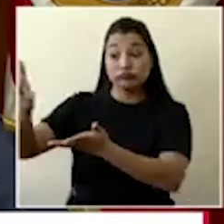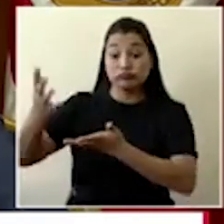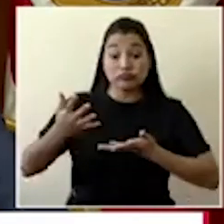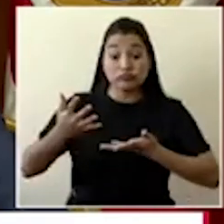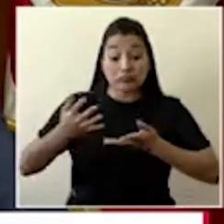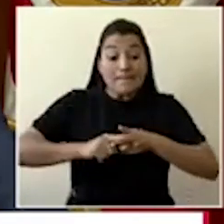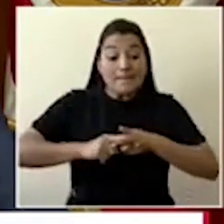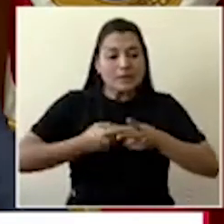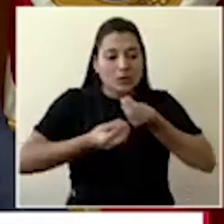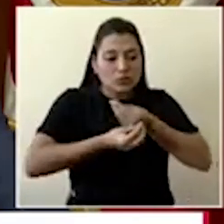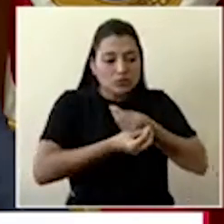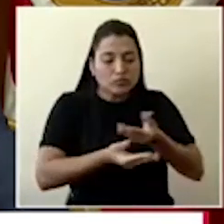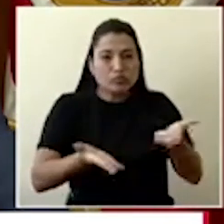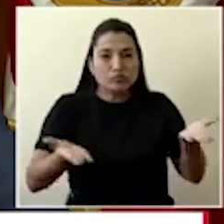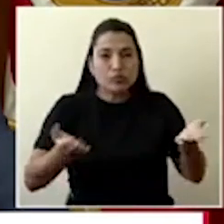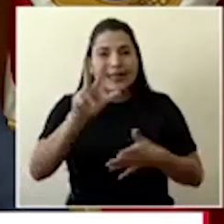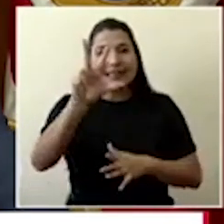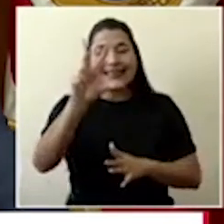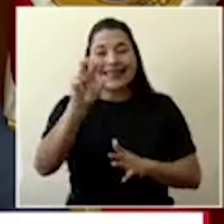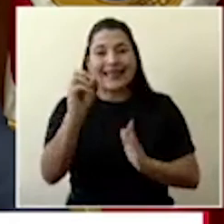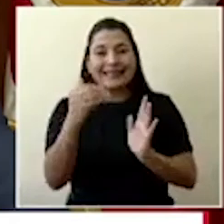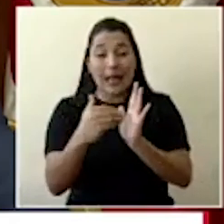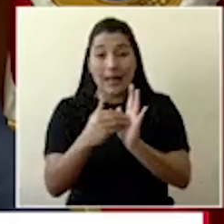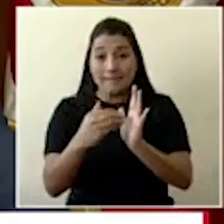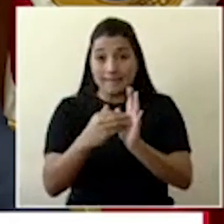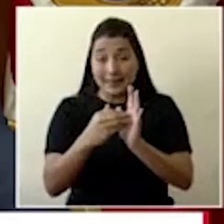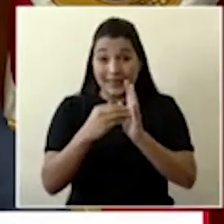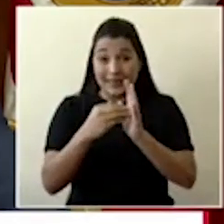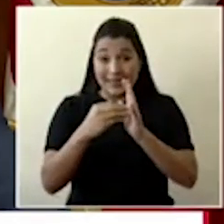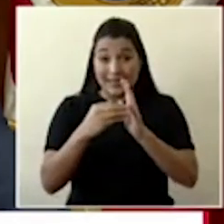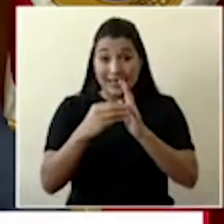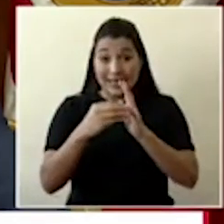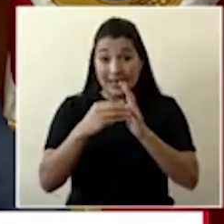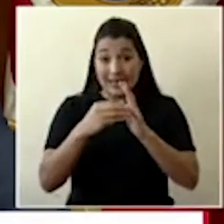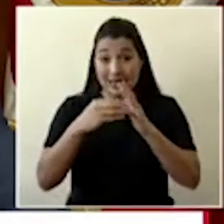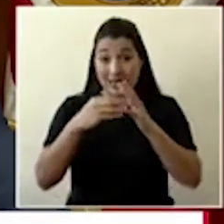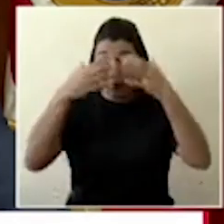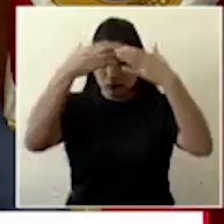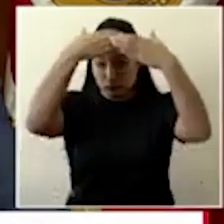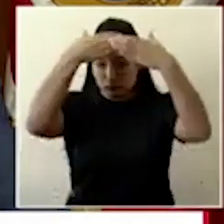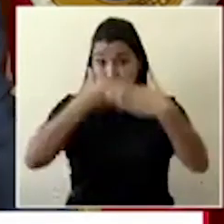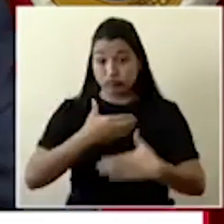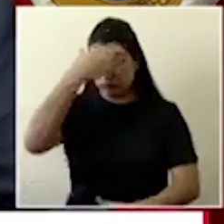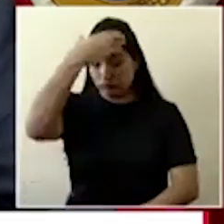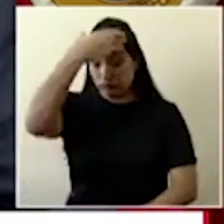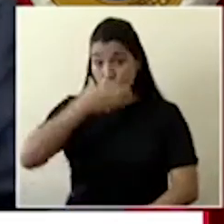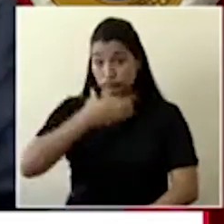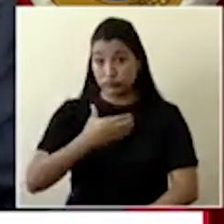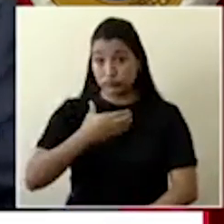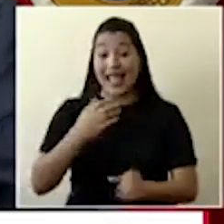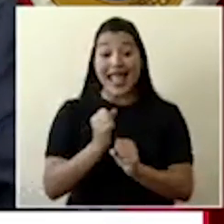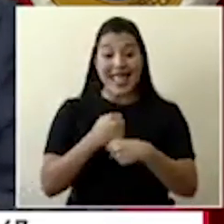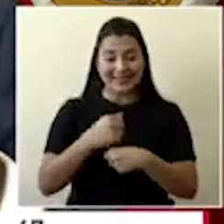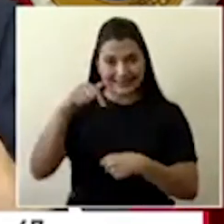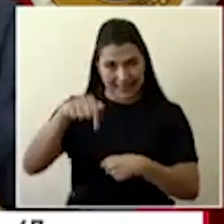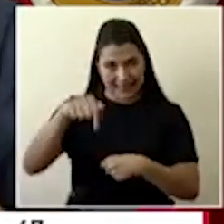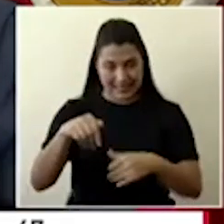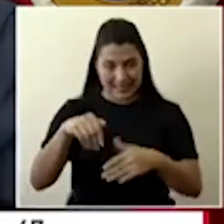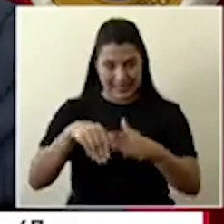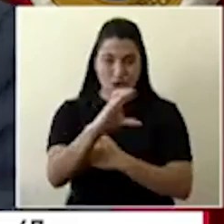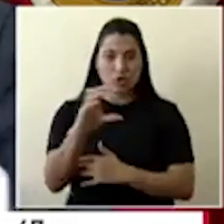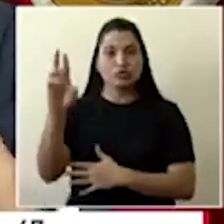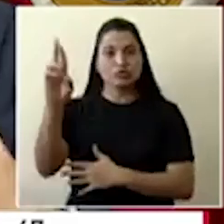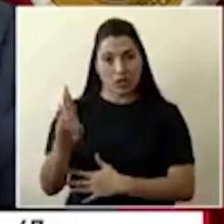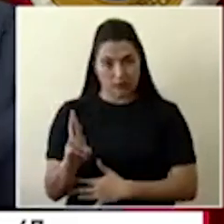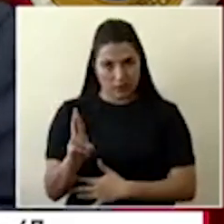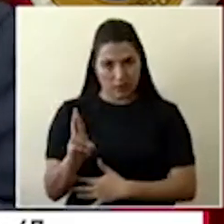máscaras de protección facial que son hechas en Costa Rica. Hemos hecho un llamado al